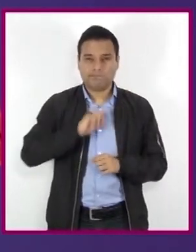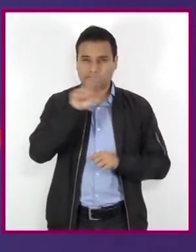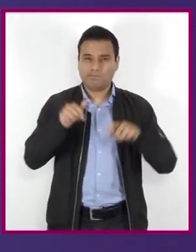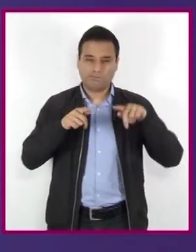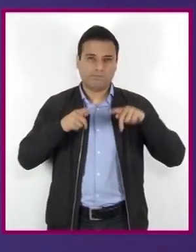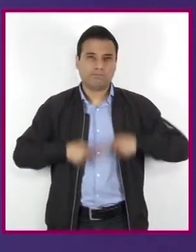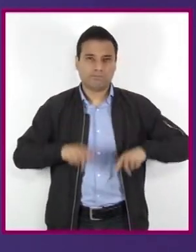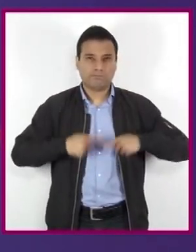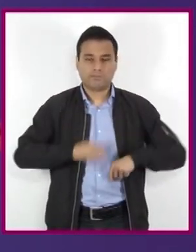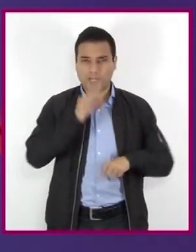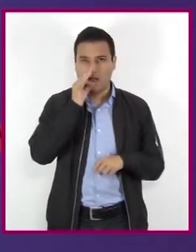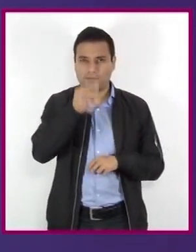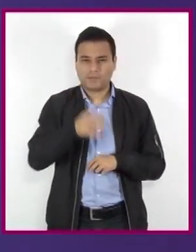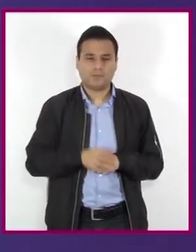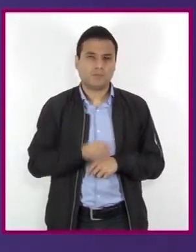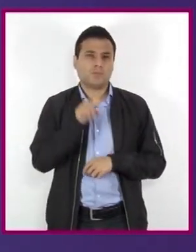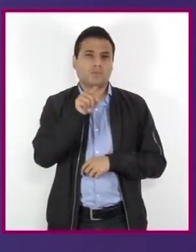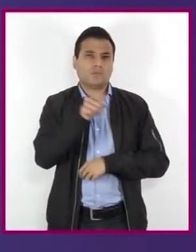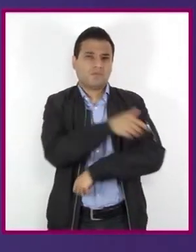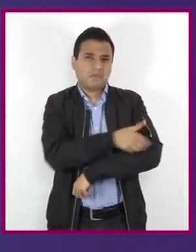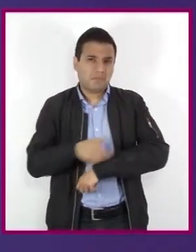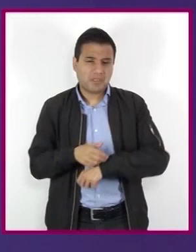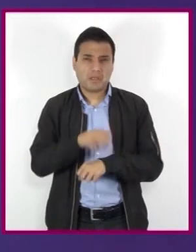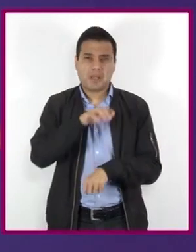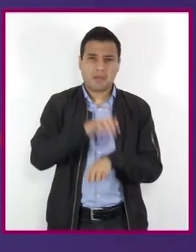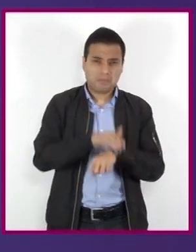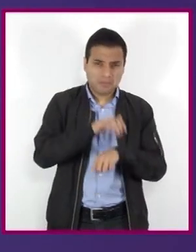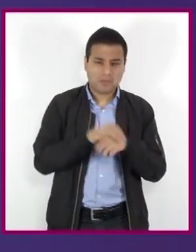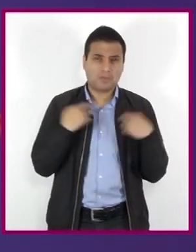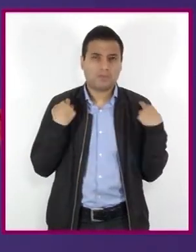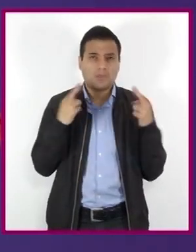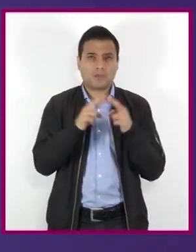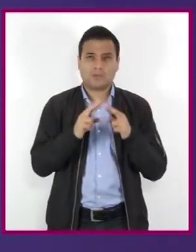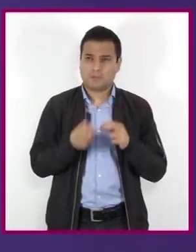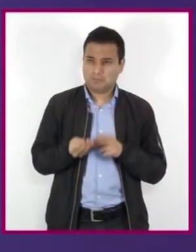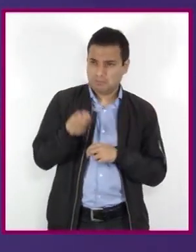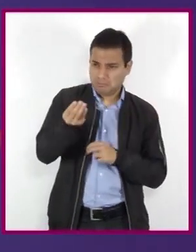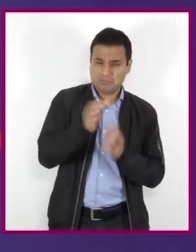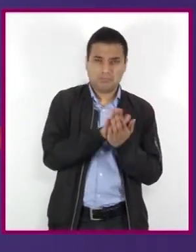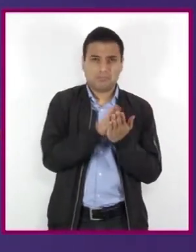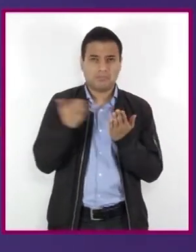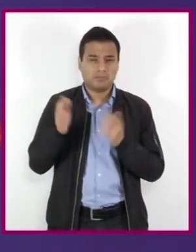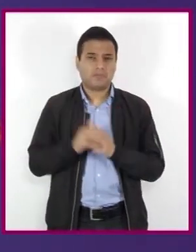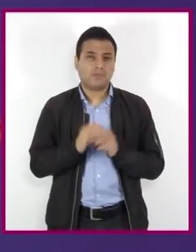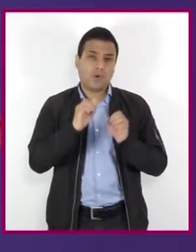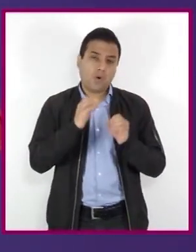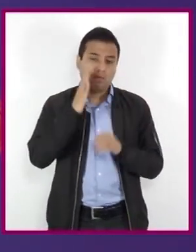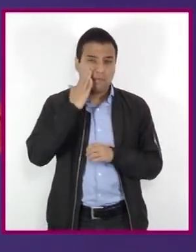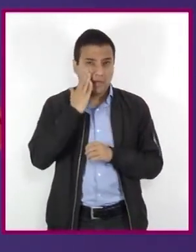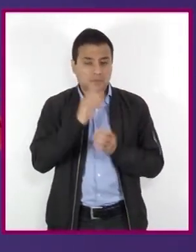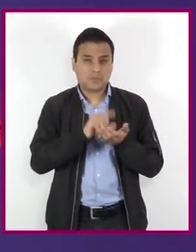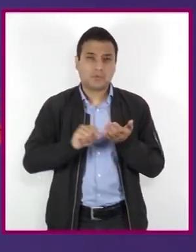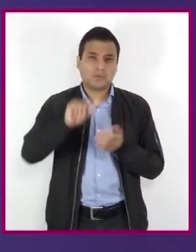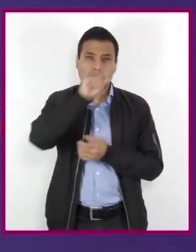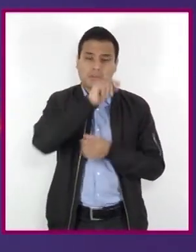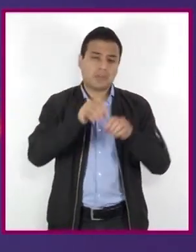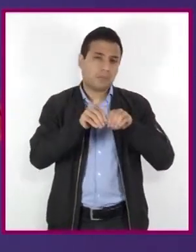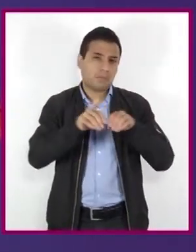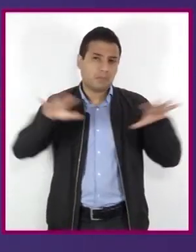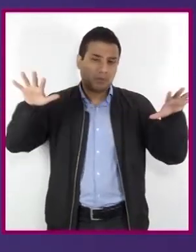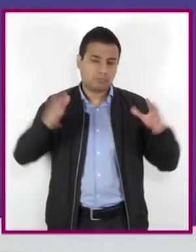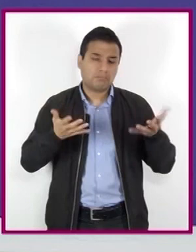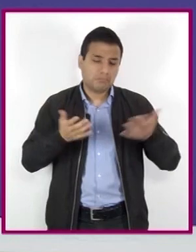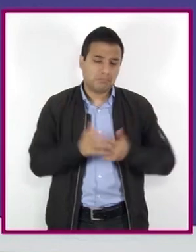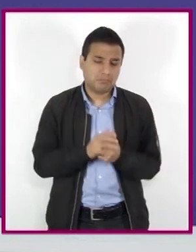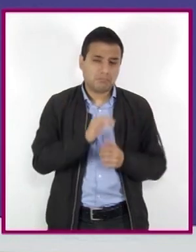compartan el tríptico con su familia, amigos y maestros. Pueden usar las redes sociales o alguna plataforma educativa en